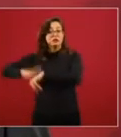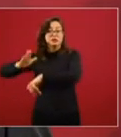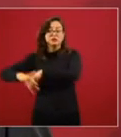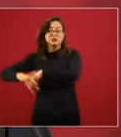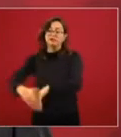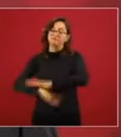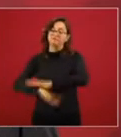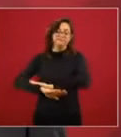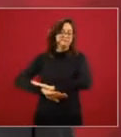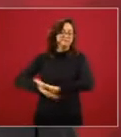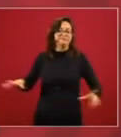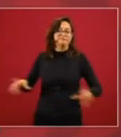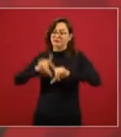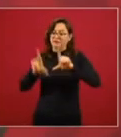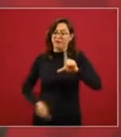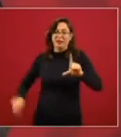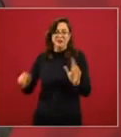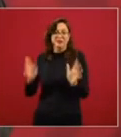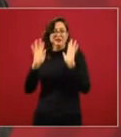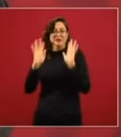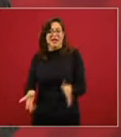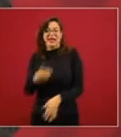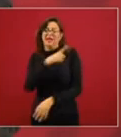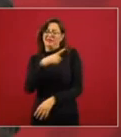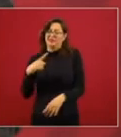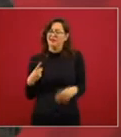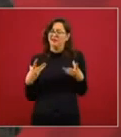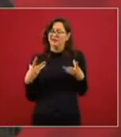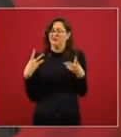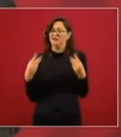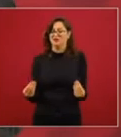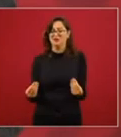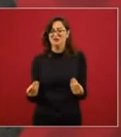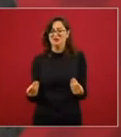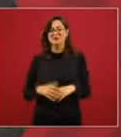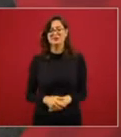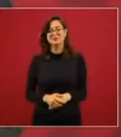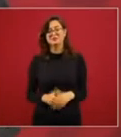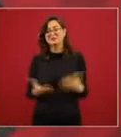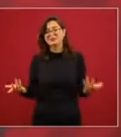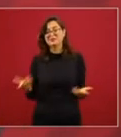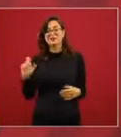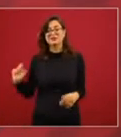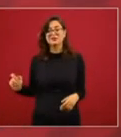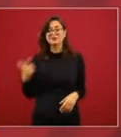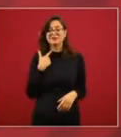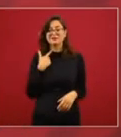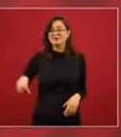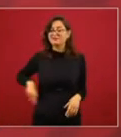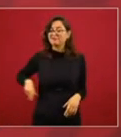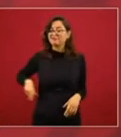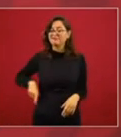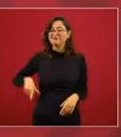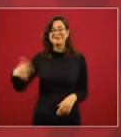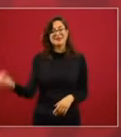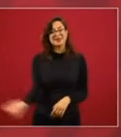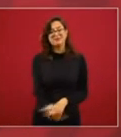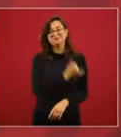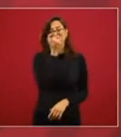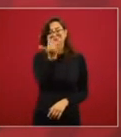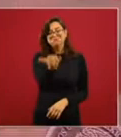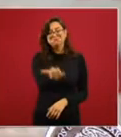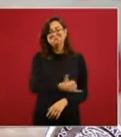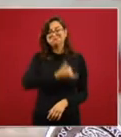miren se equivocaron cometieron un error los gobiernos que